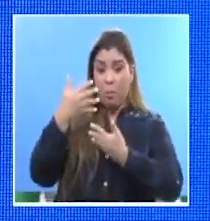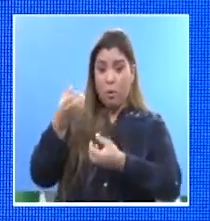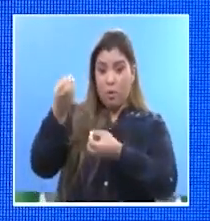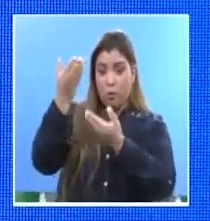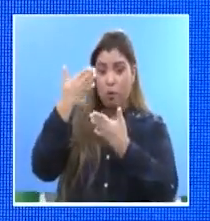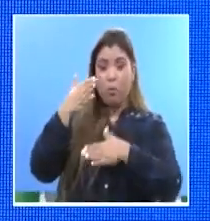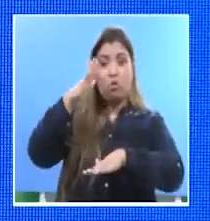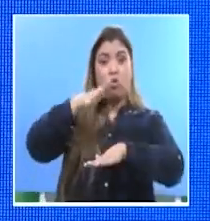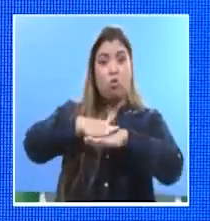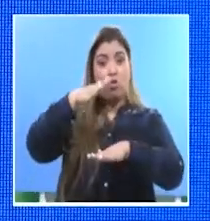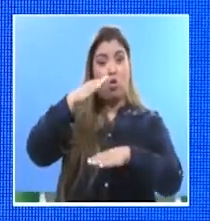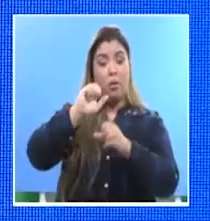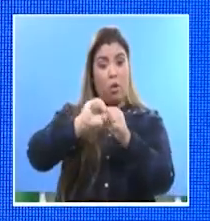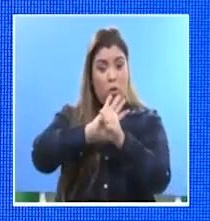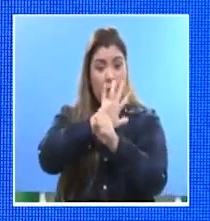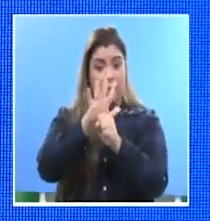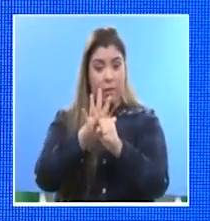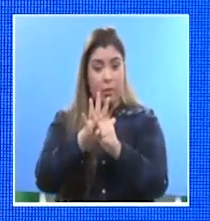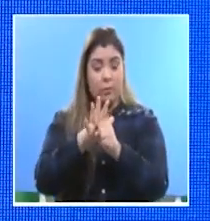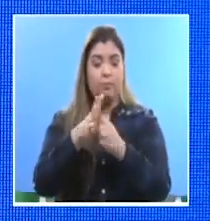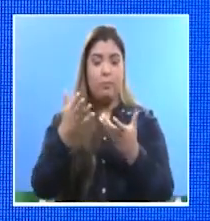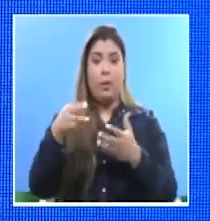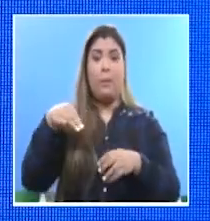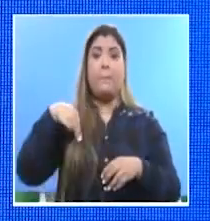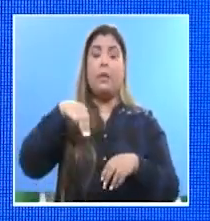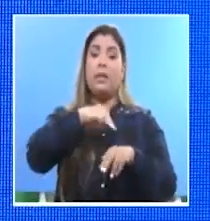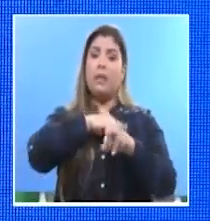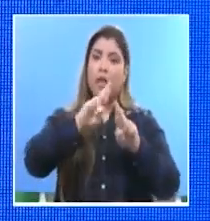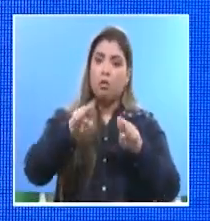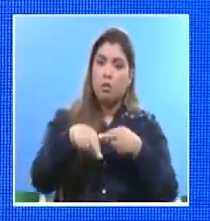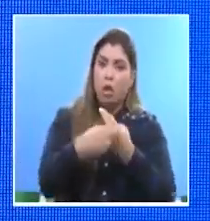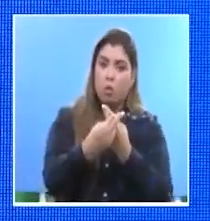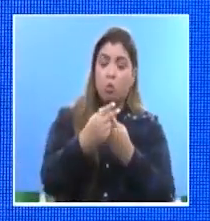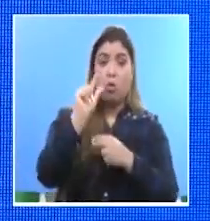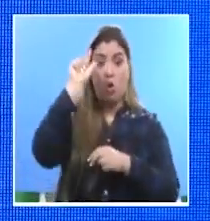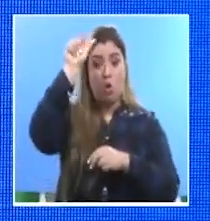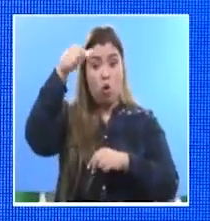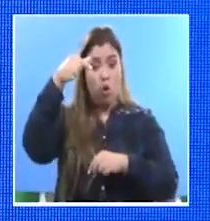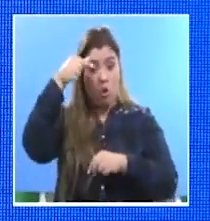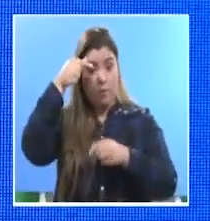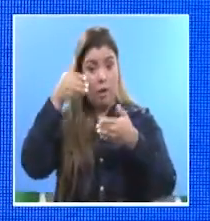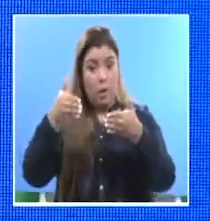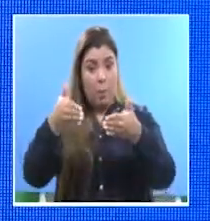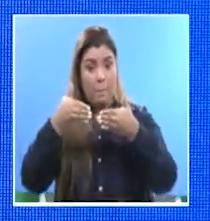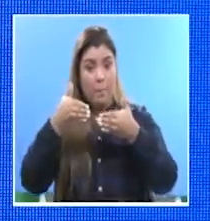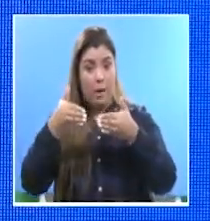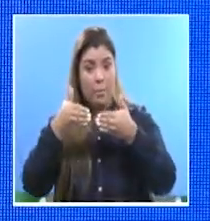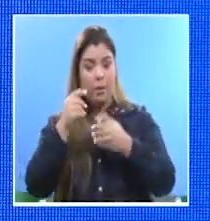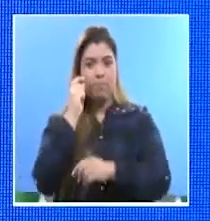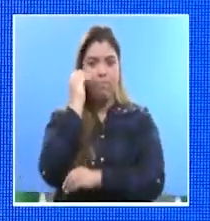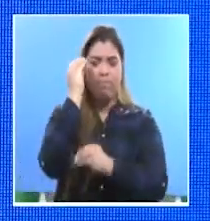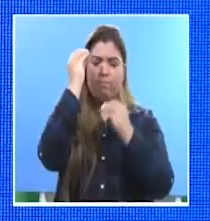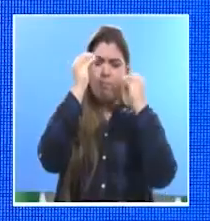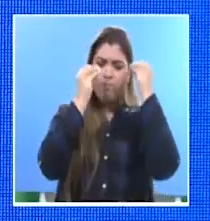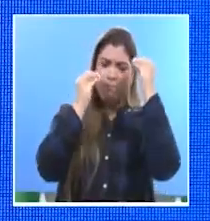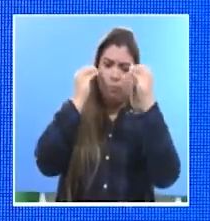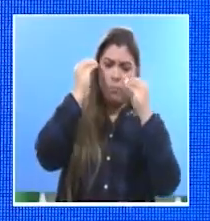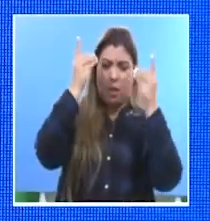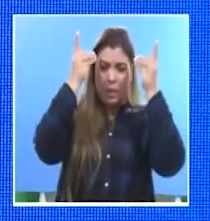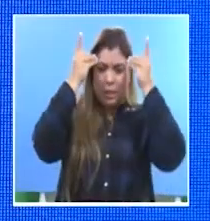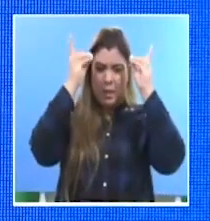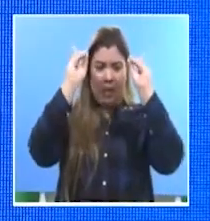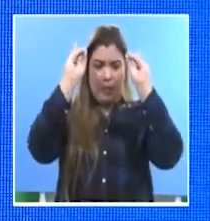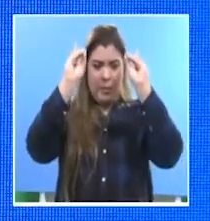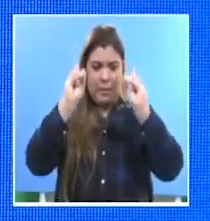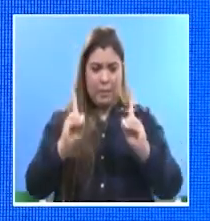el Ministerio de Salud, el Gobierno Nacional, ha tomado la decisión de